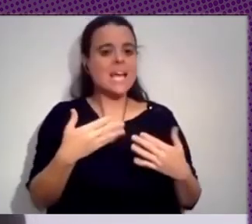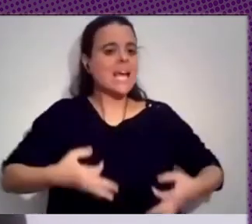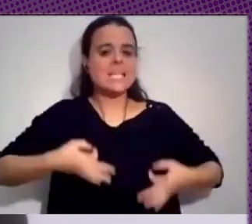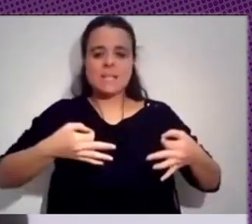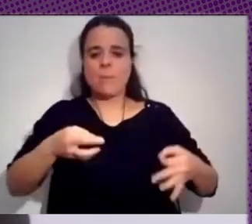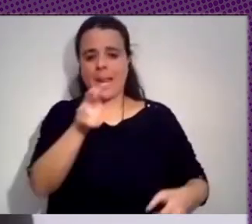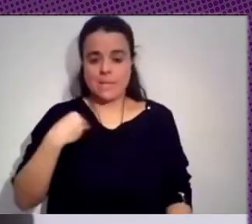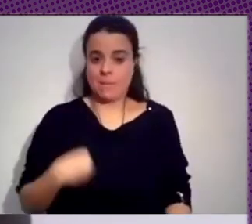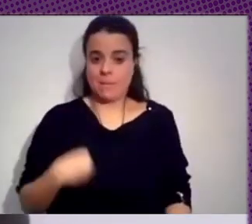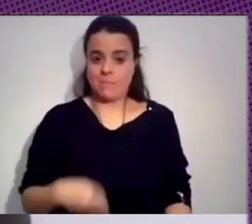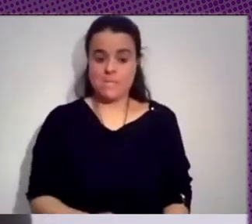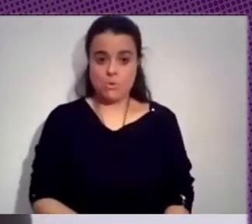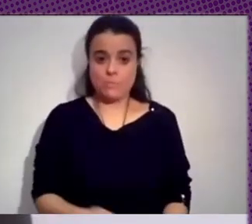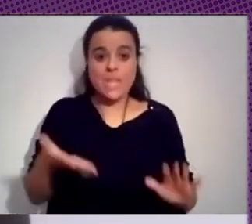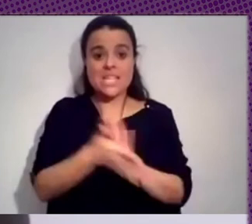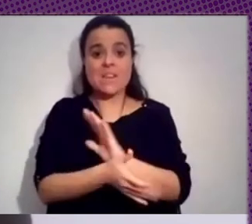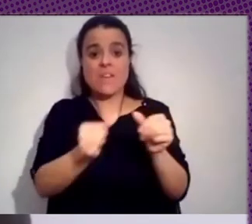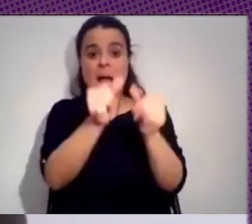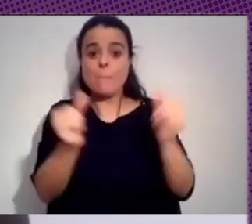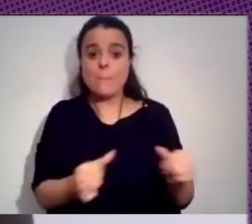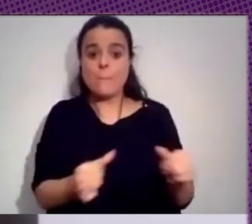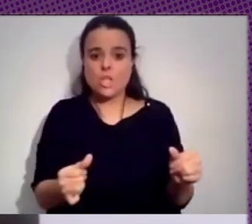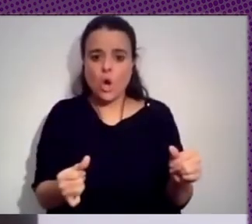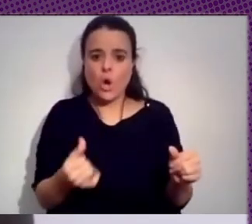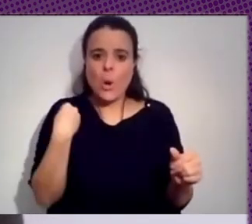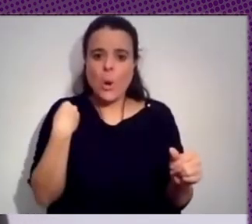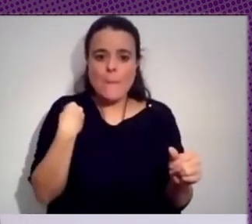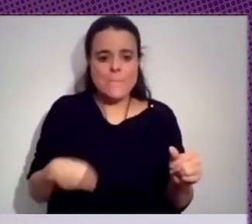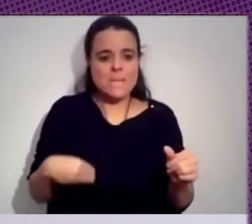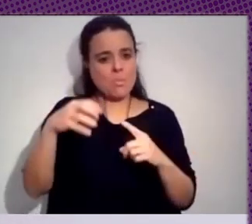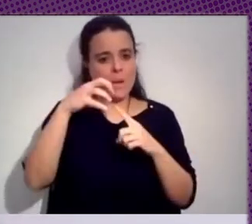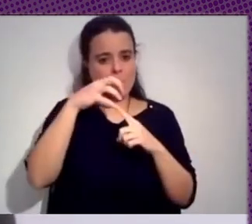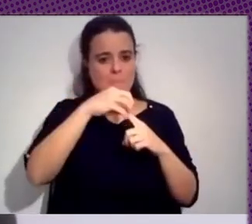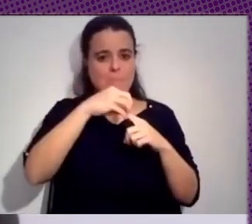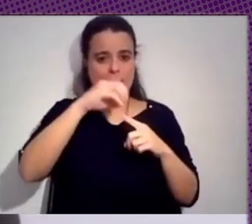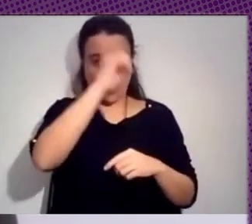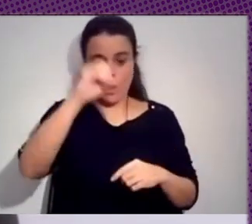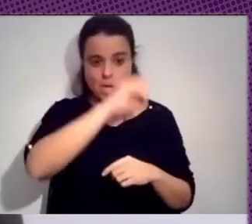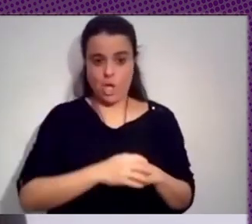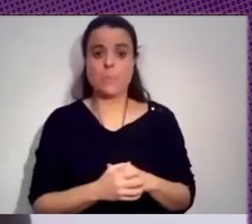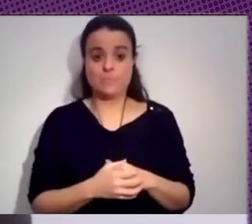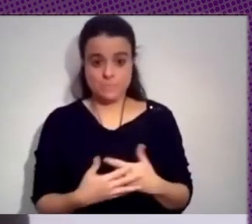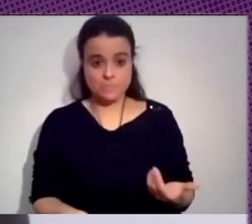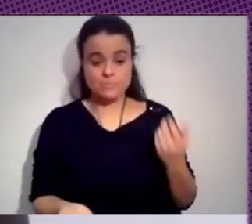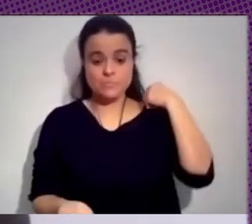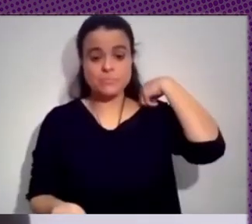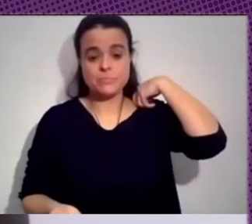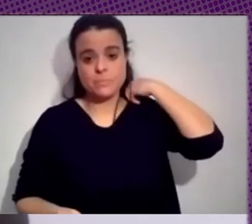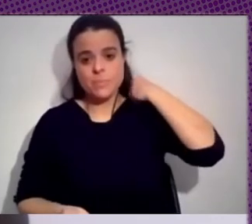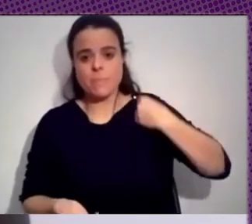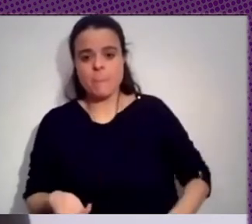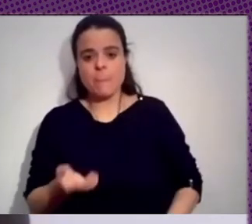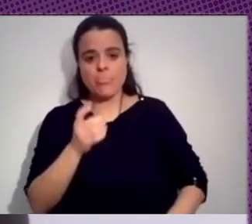patrón que se repite siempre de cuentas difusoras de la matriz de opinión, ¿no? Entonces, bueno, la verdad es que pasa más allá